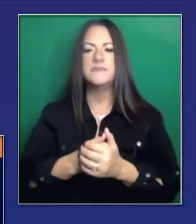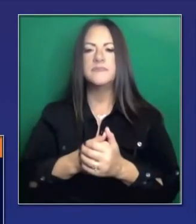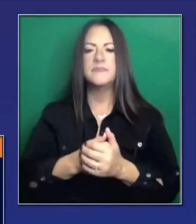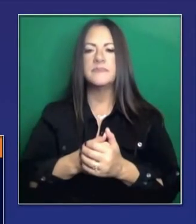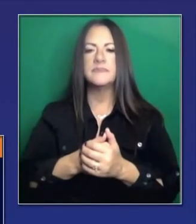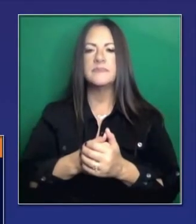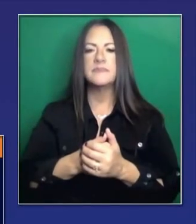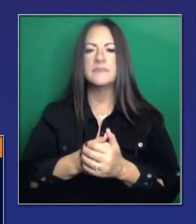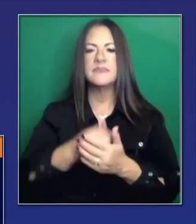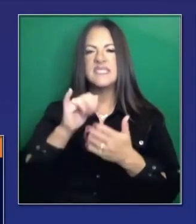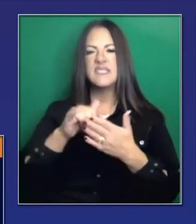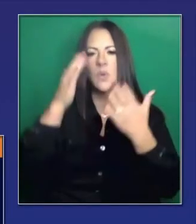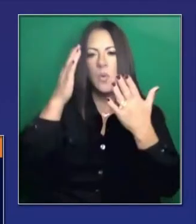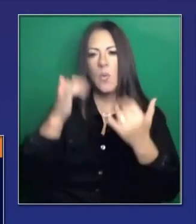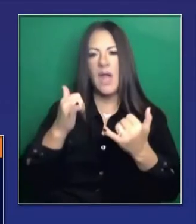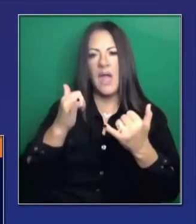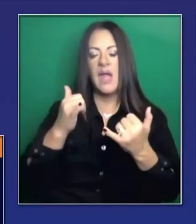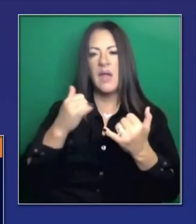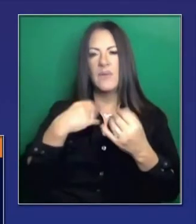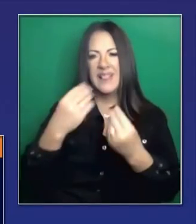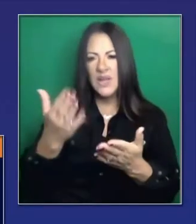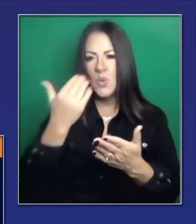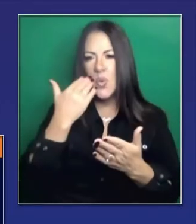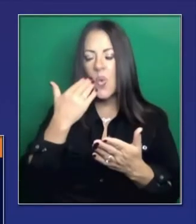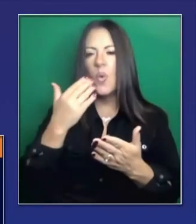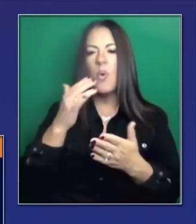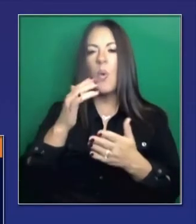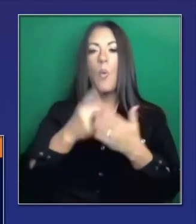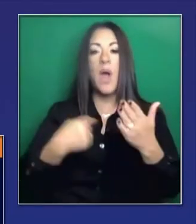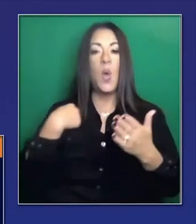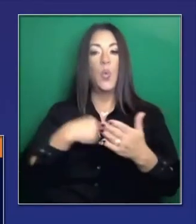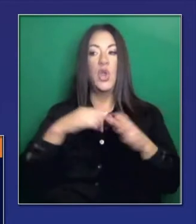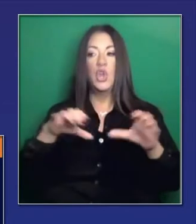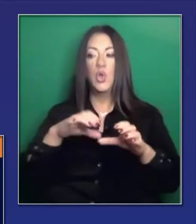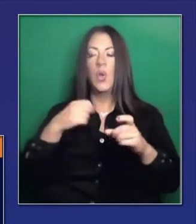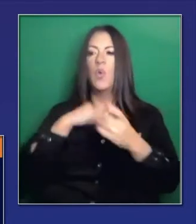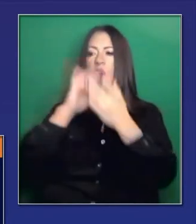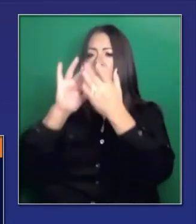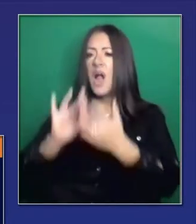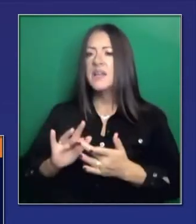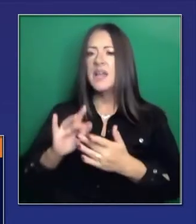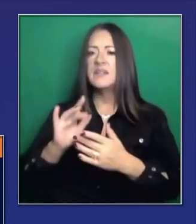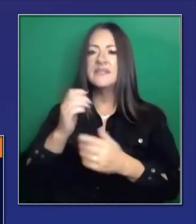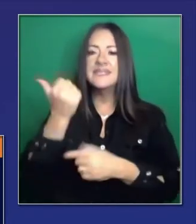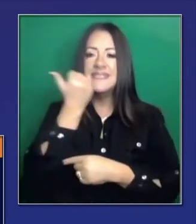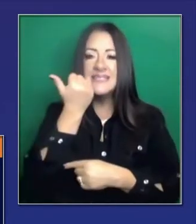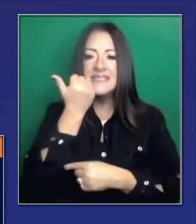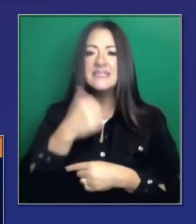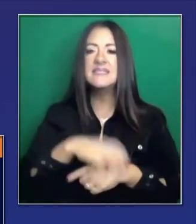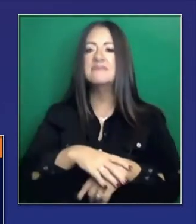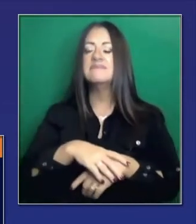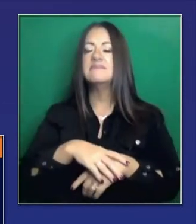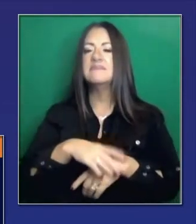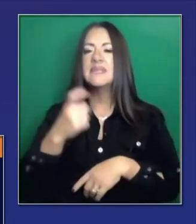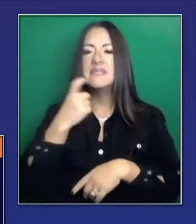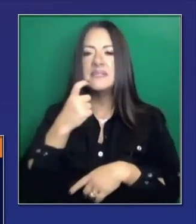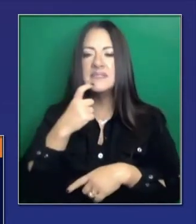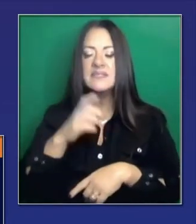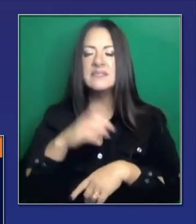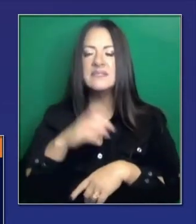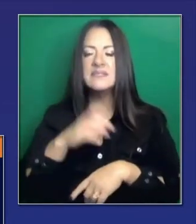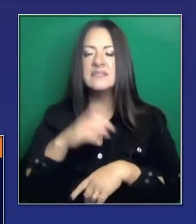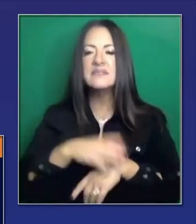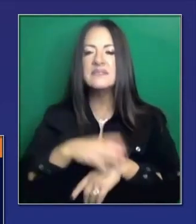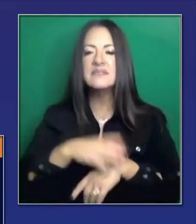transparencia. Respecto a nuestros esfuerzos. Trabajando con dentistas. Técnicos. Boticarios. O sea en farmacias.